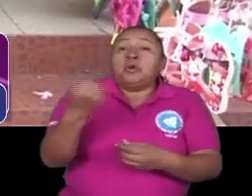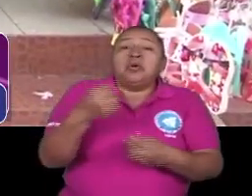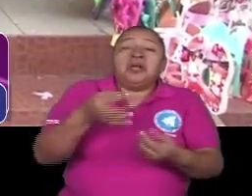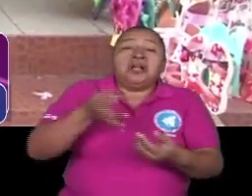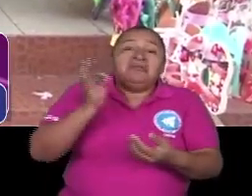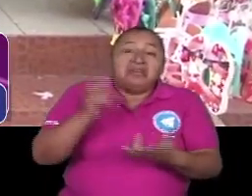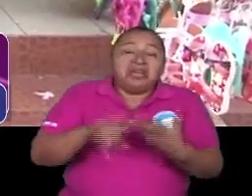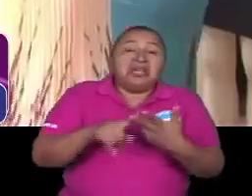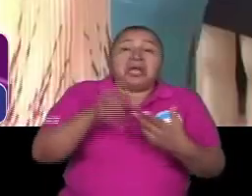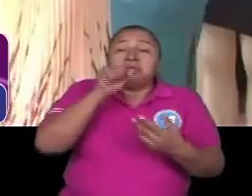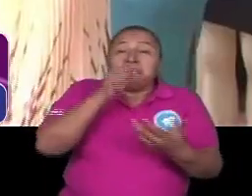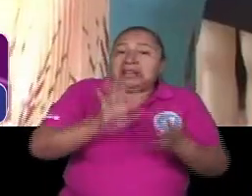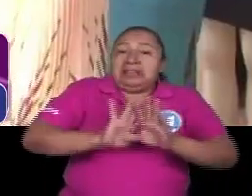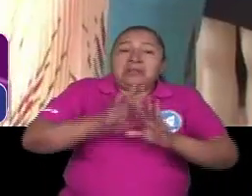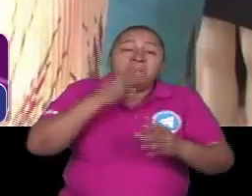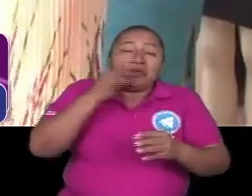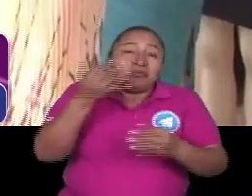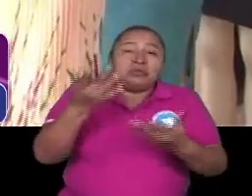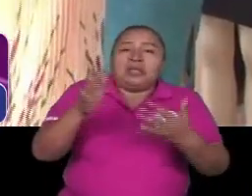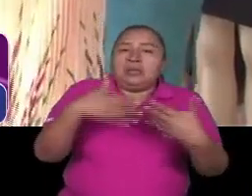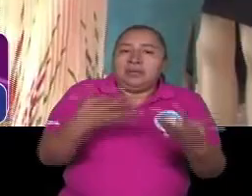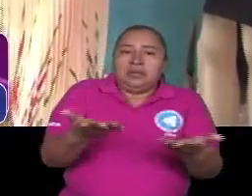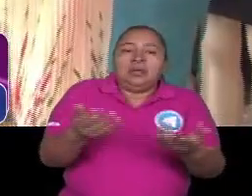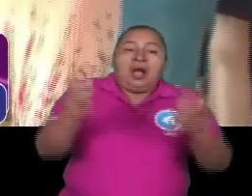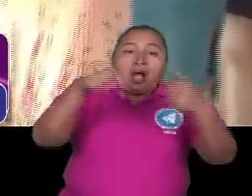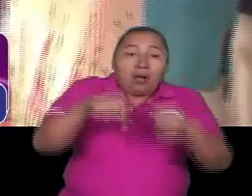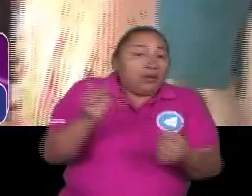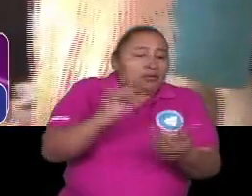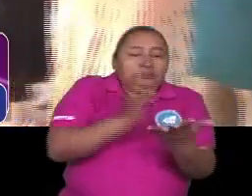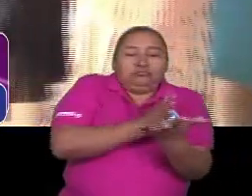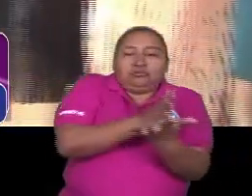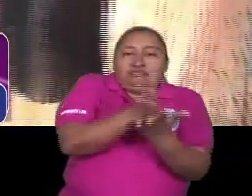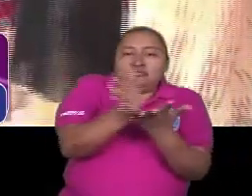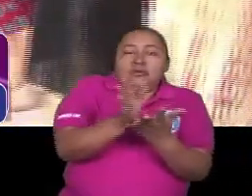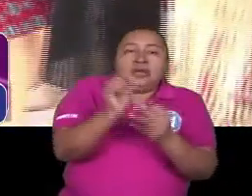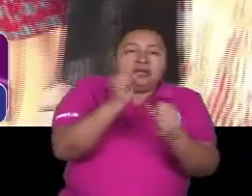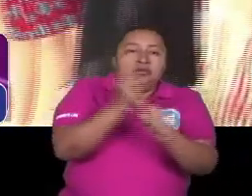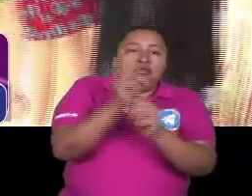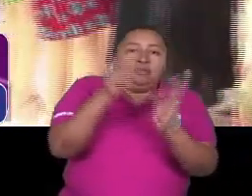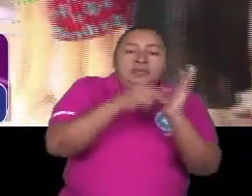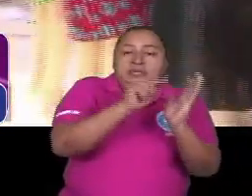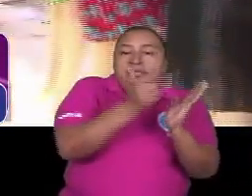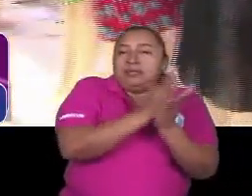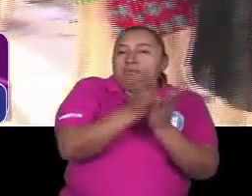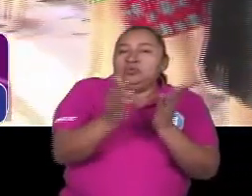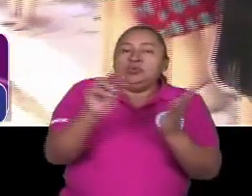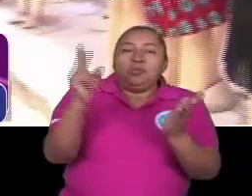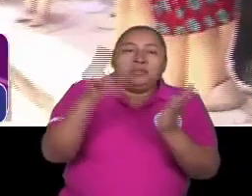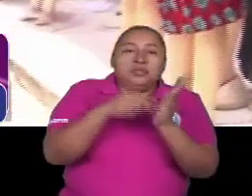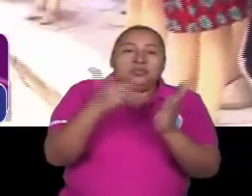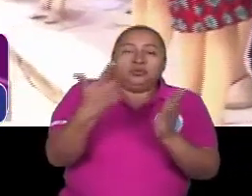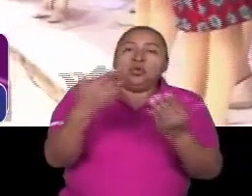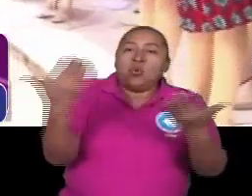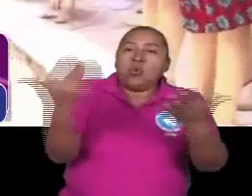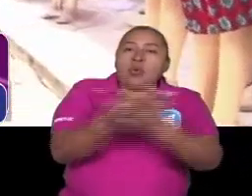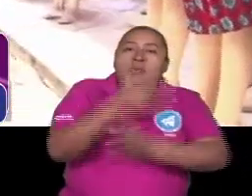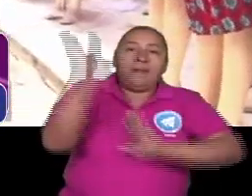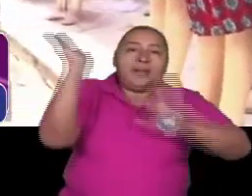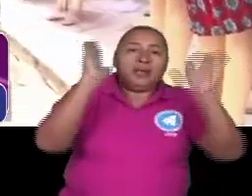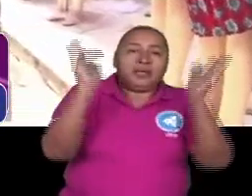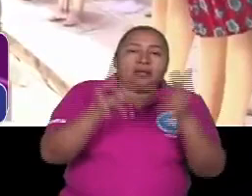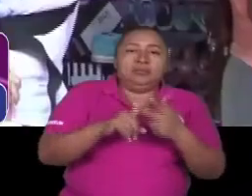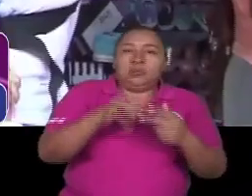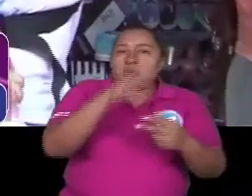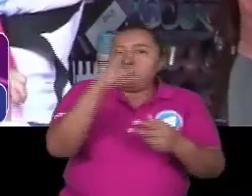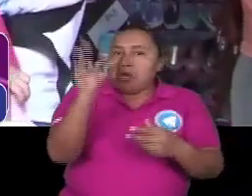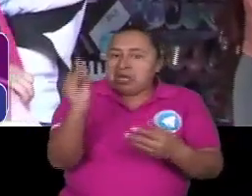norteamericano entonces hemos diversificado en esta nueva etapa del 2007 al 2018 con nuevos mercados mercados con